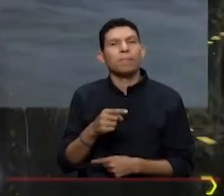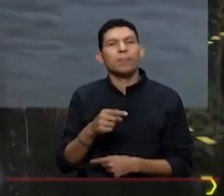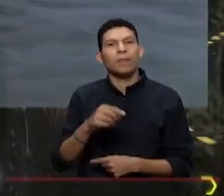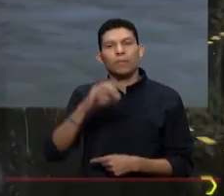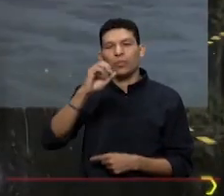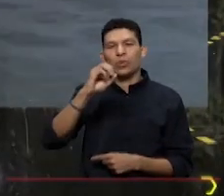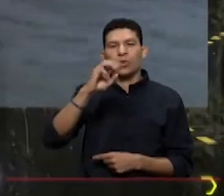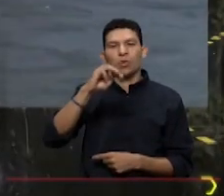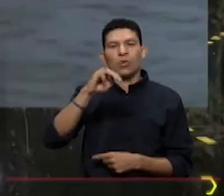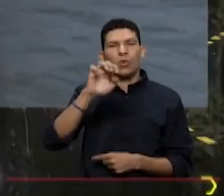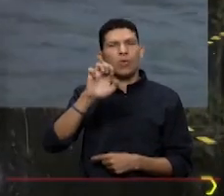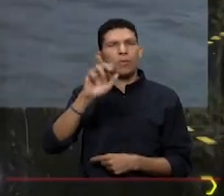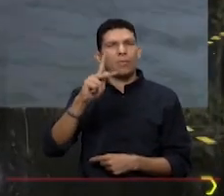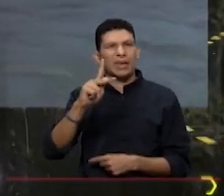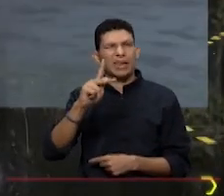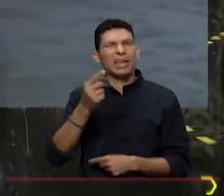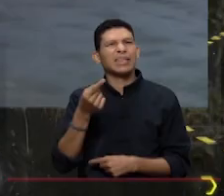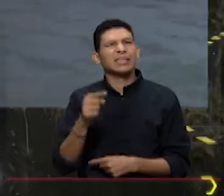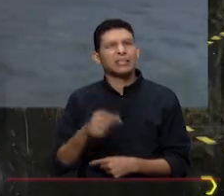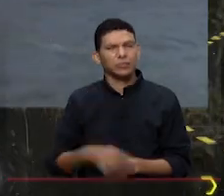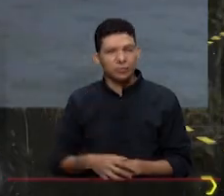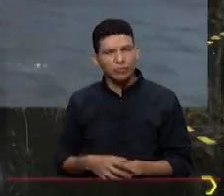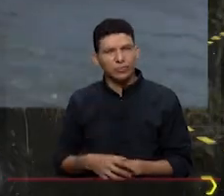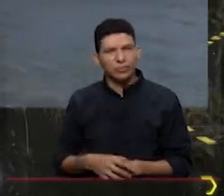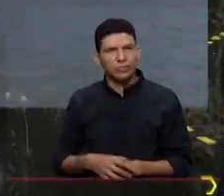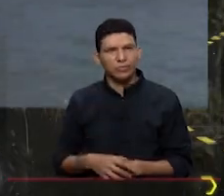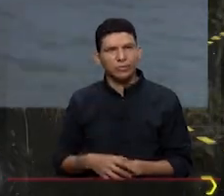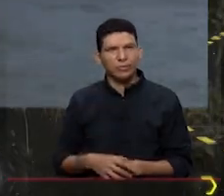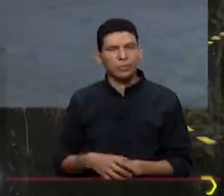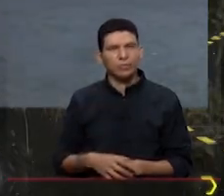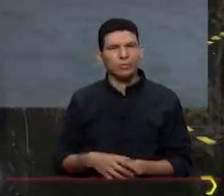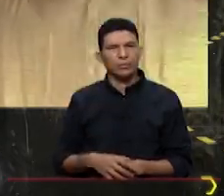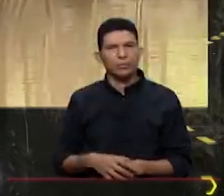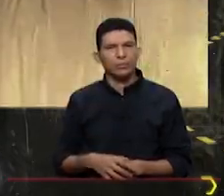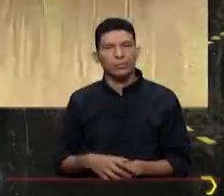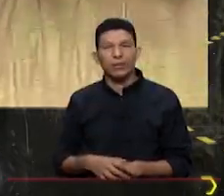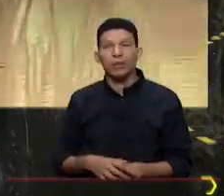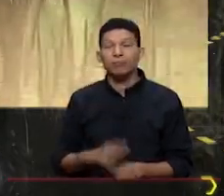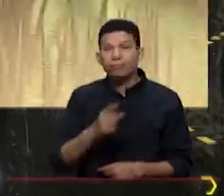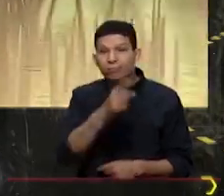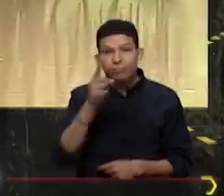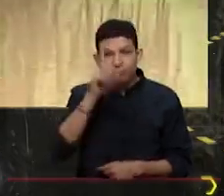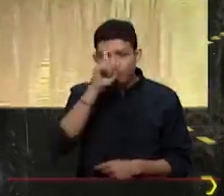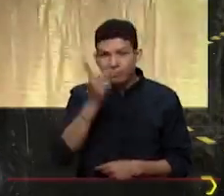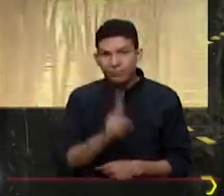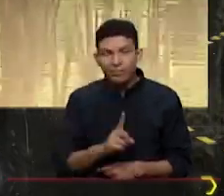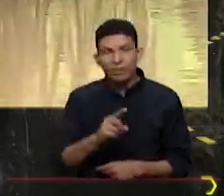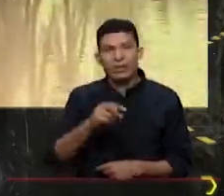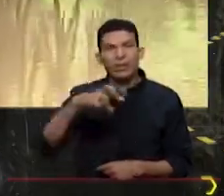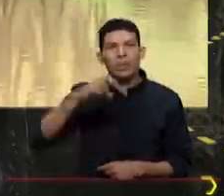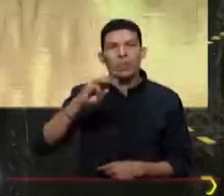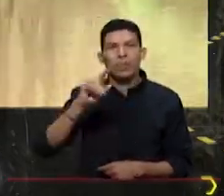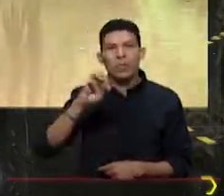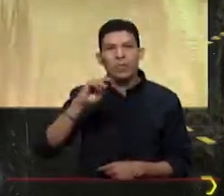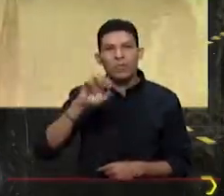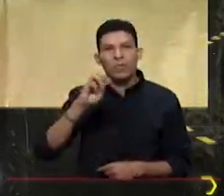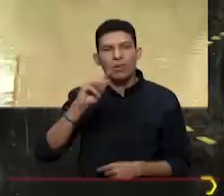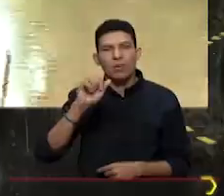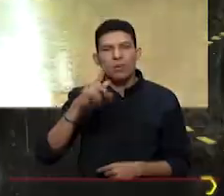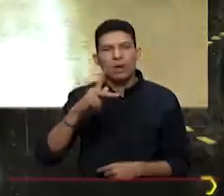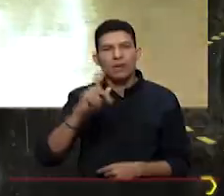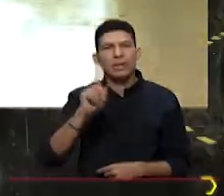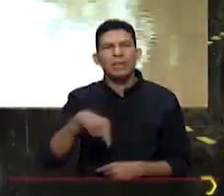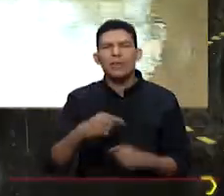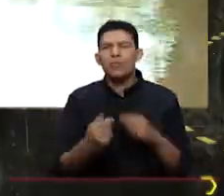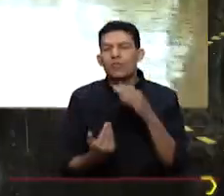OMEG. ¿Eso qué es? Bueno, si la gente no se ha familiarizado con los POMIWAC, es la OMEG son más